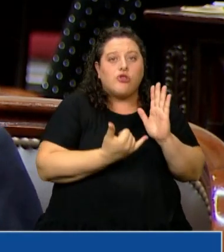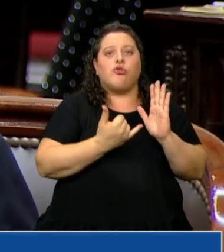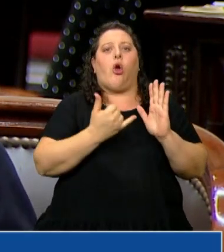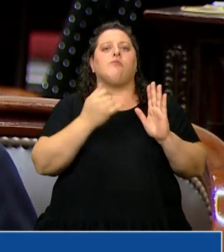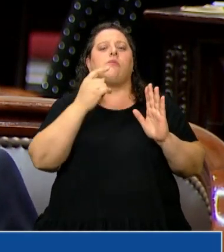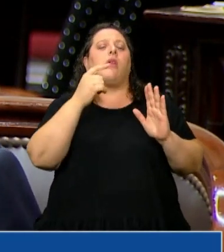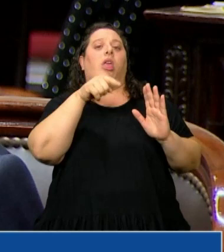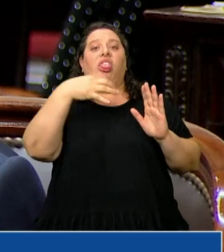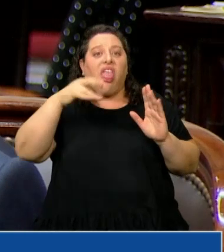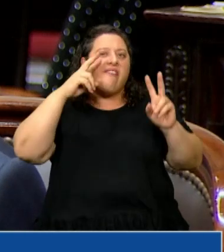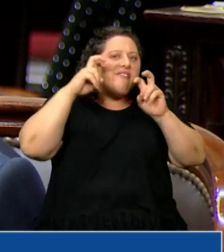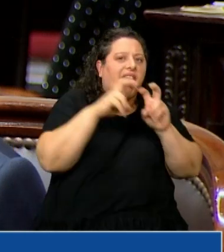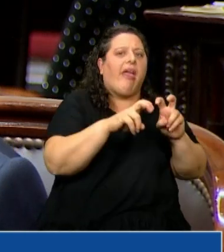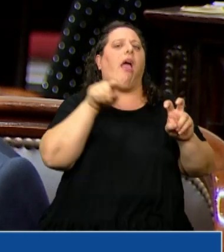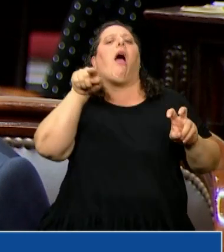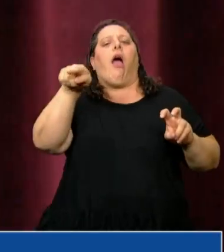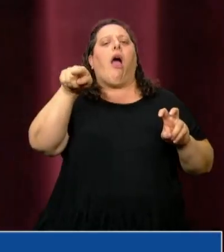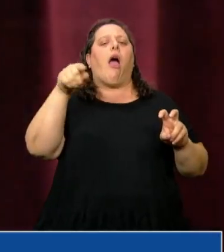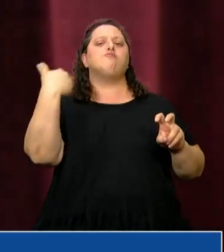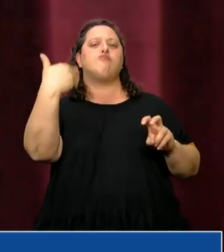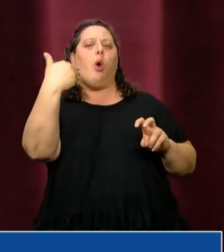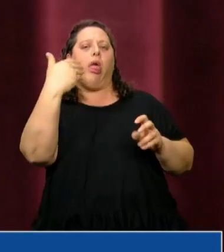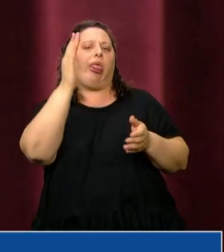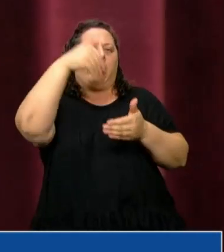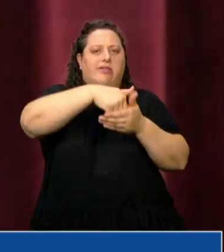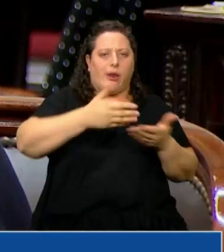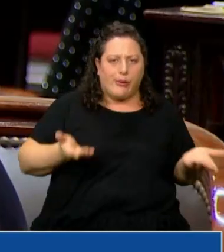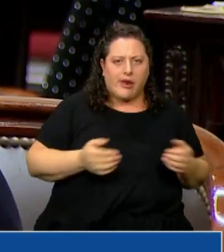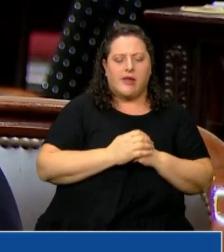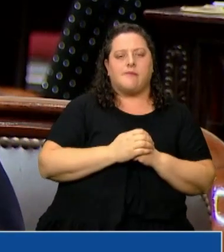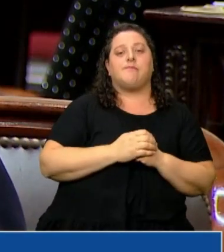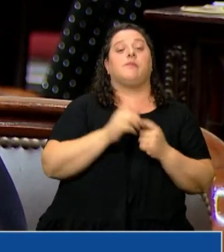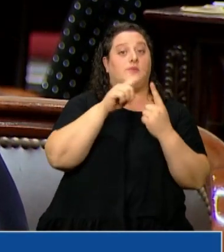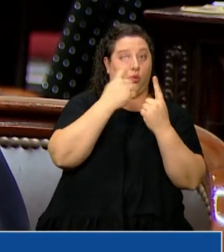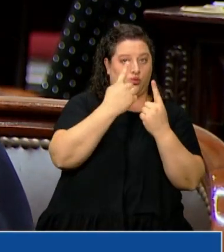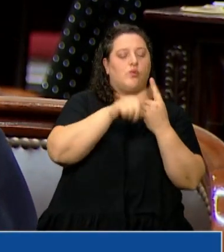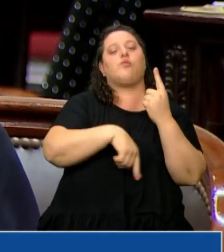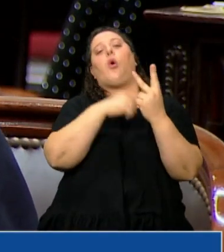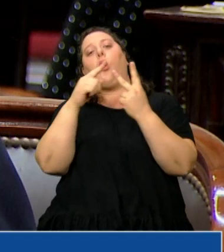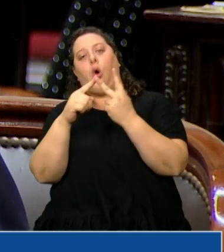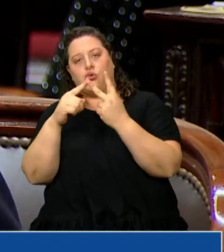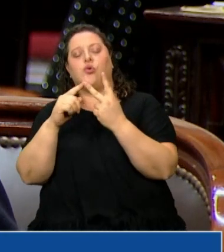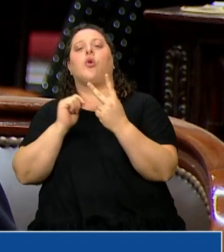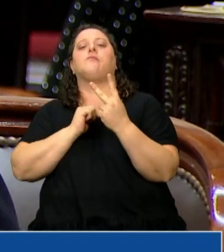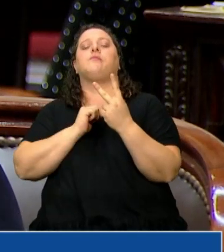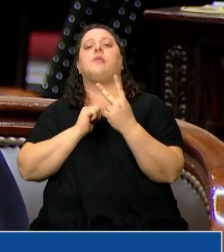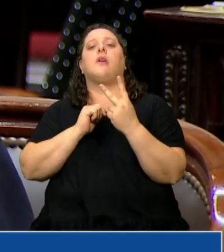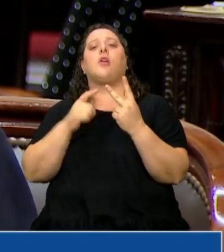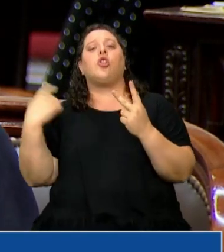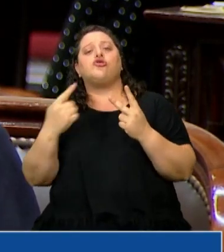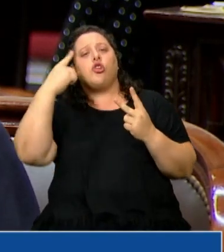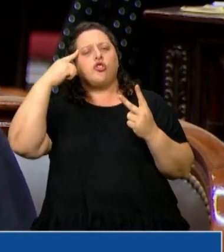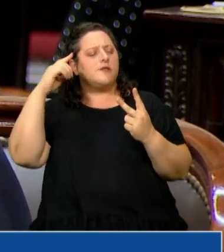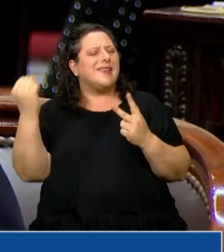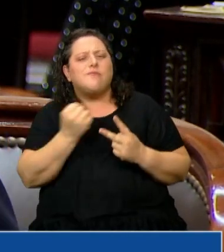Y por otro lado... Diputado, silencio, por favor. Y por otro lado, creemos que es importante